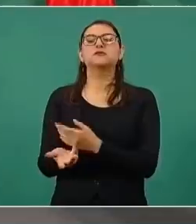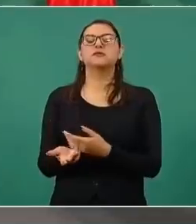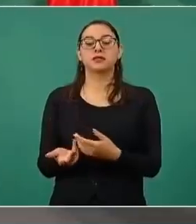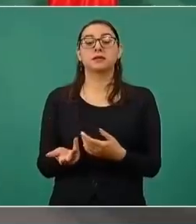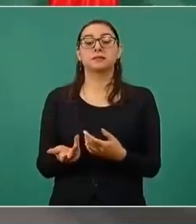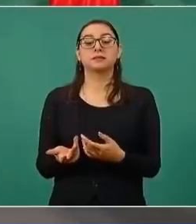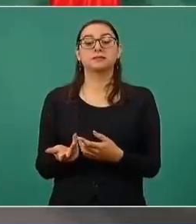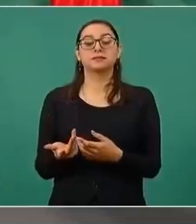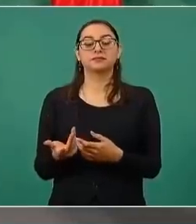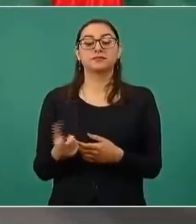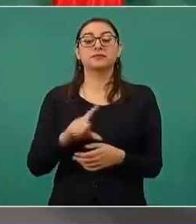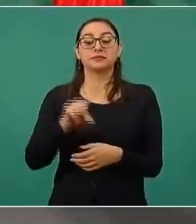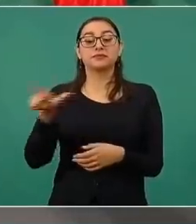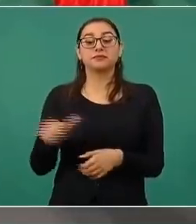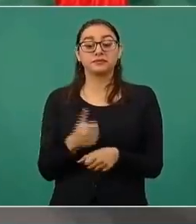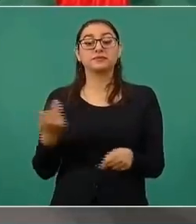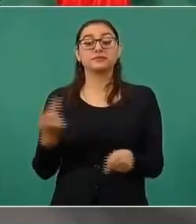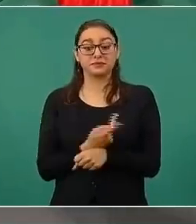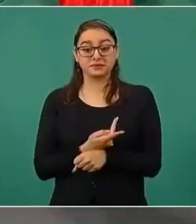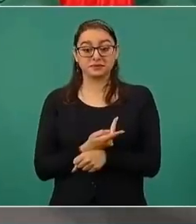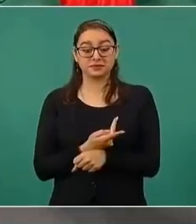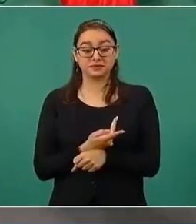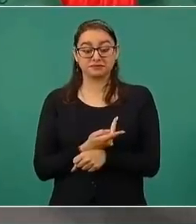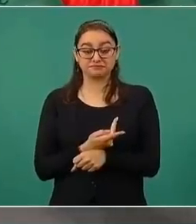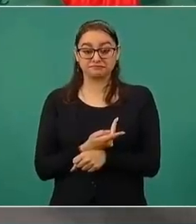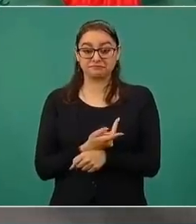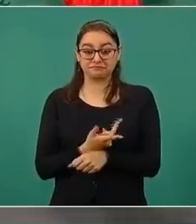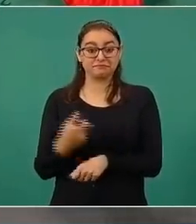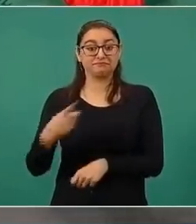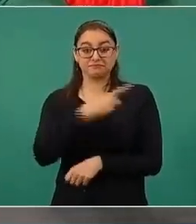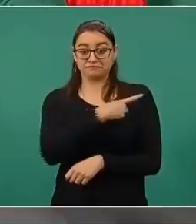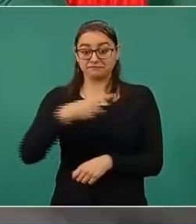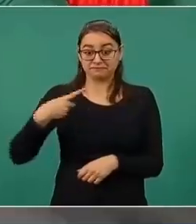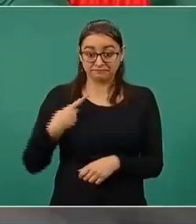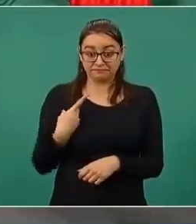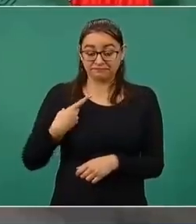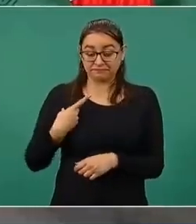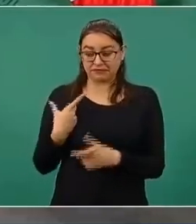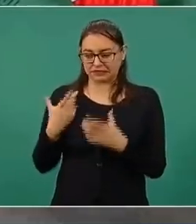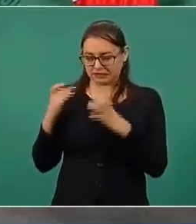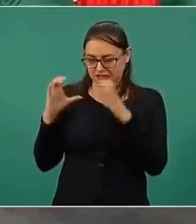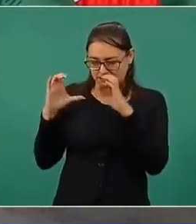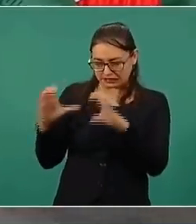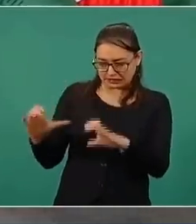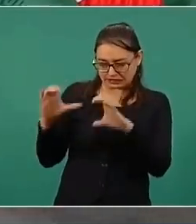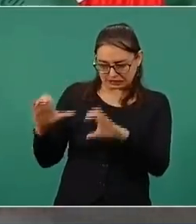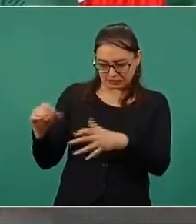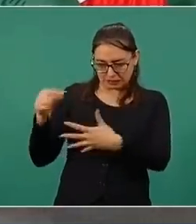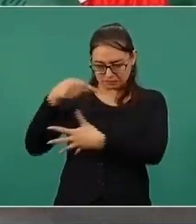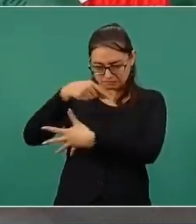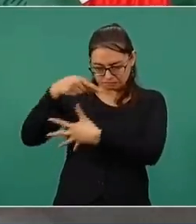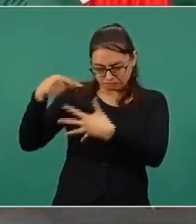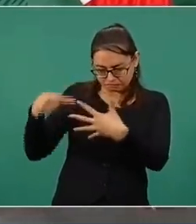y pues hay mucho cuidado y es